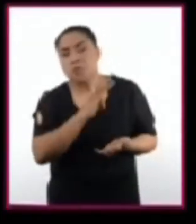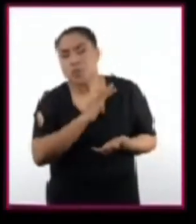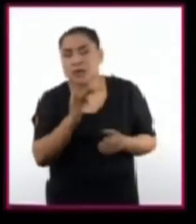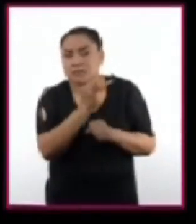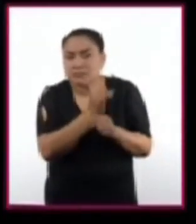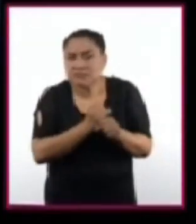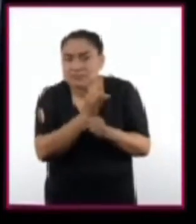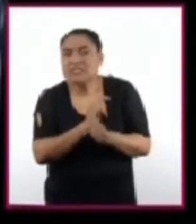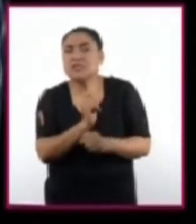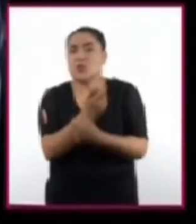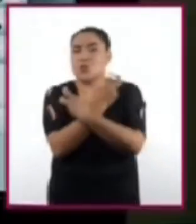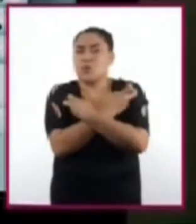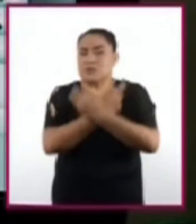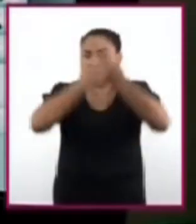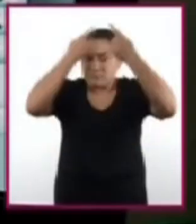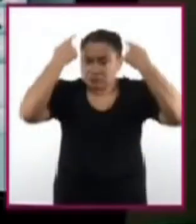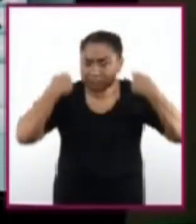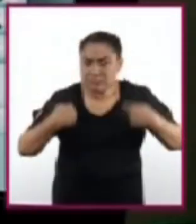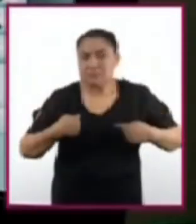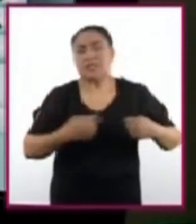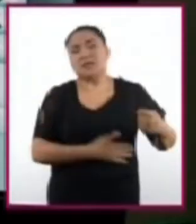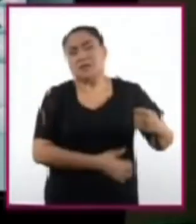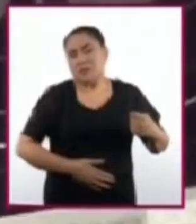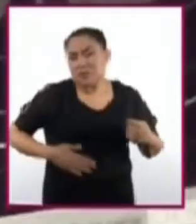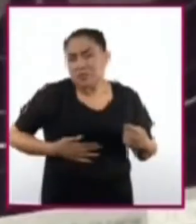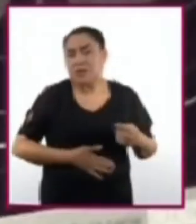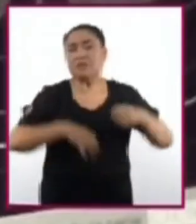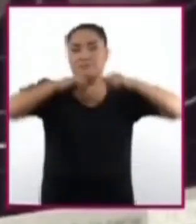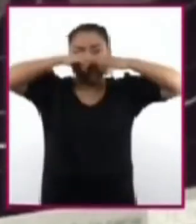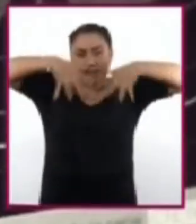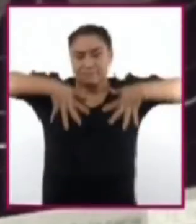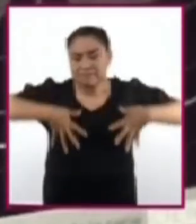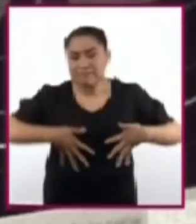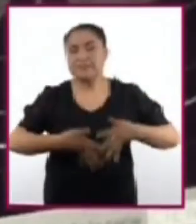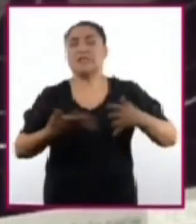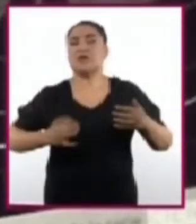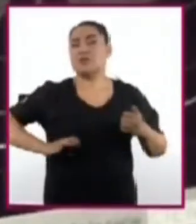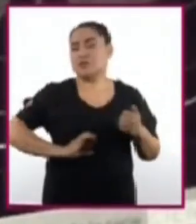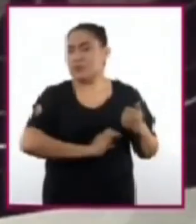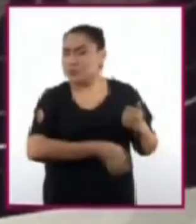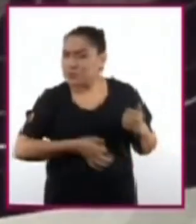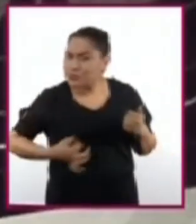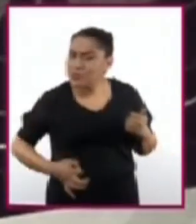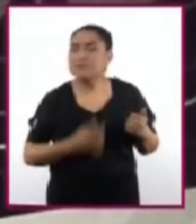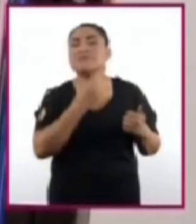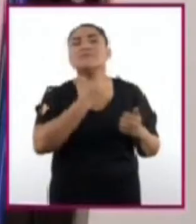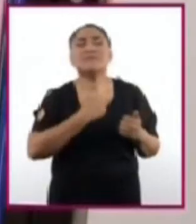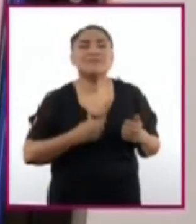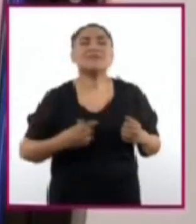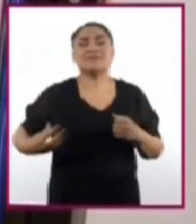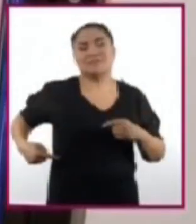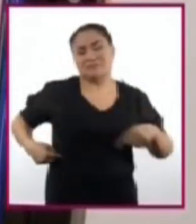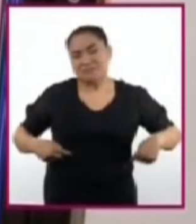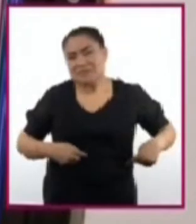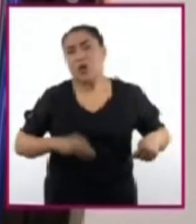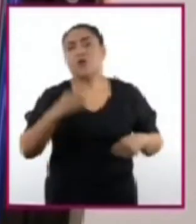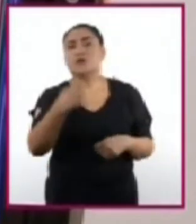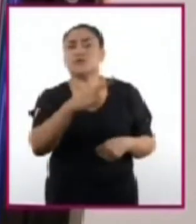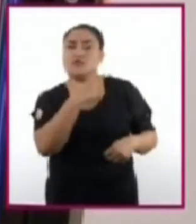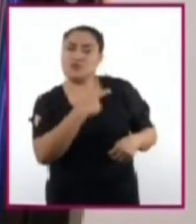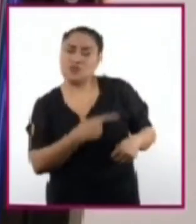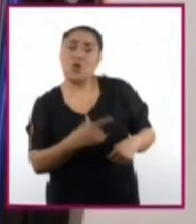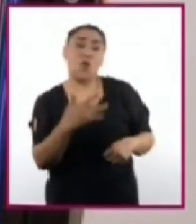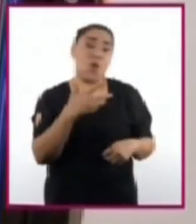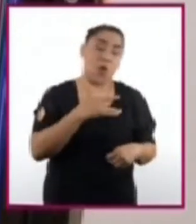del esqueleto, tórax, abdomen, sistema nervioso, tubo digestivo, vías biliares, aparato urinario,